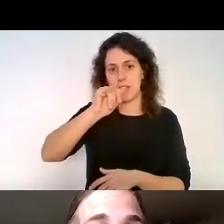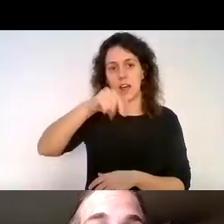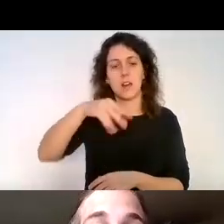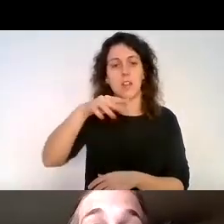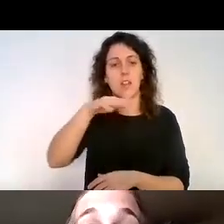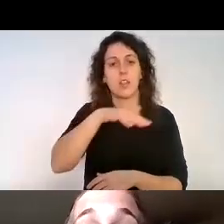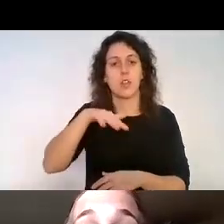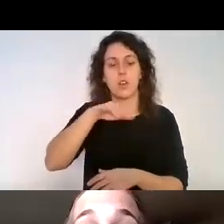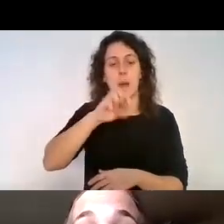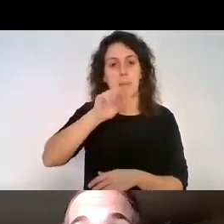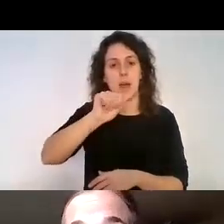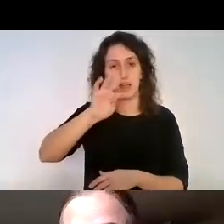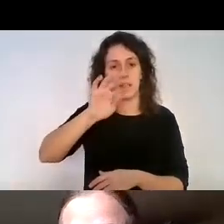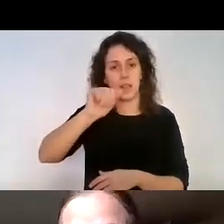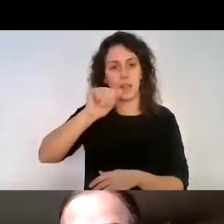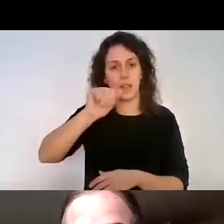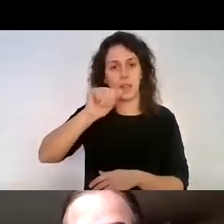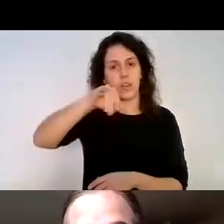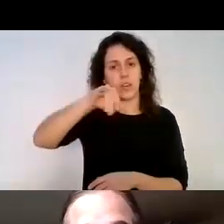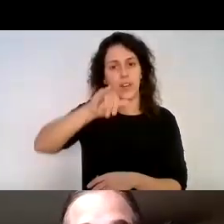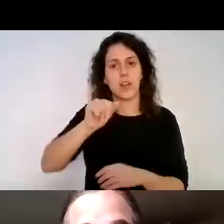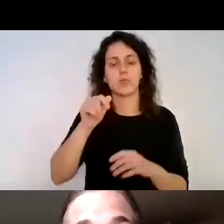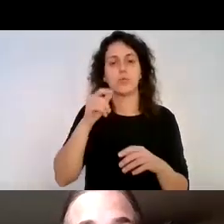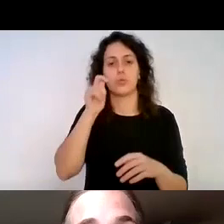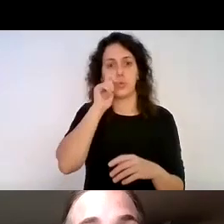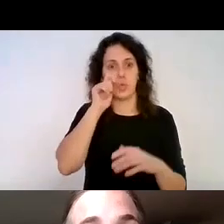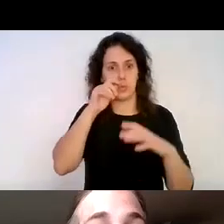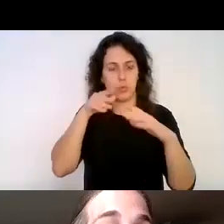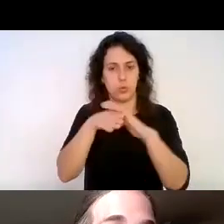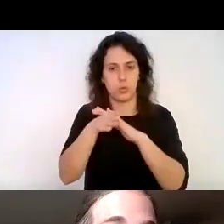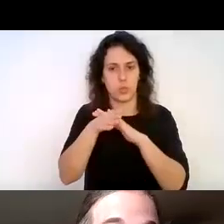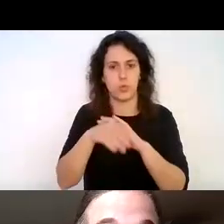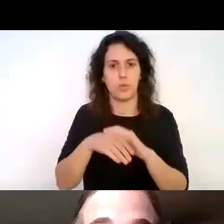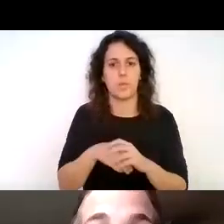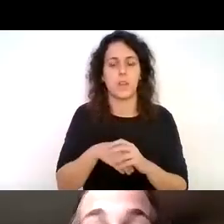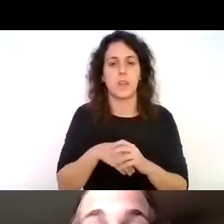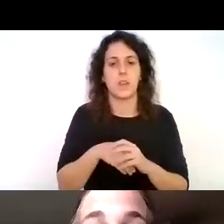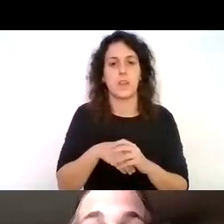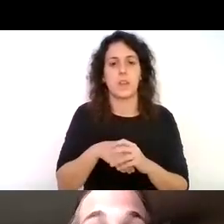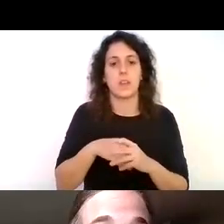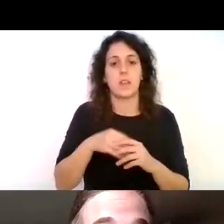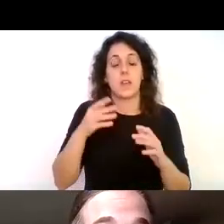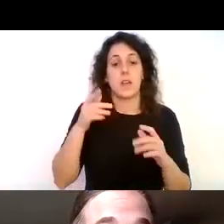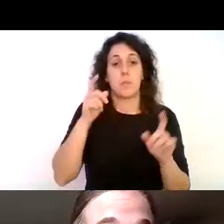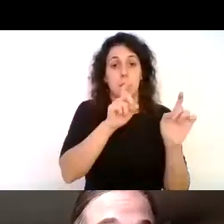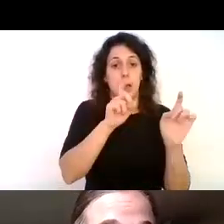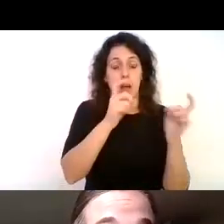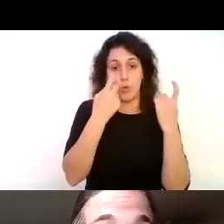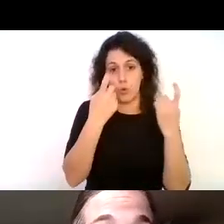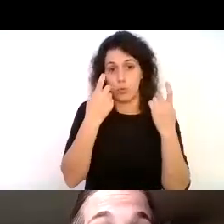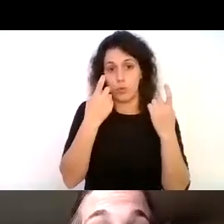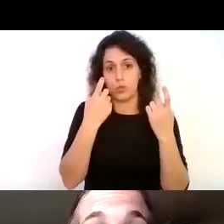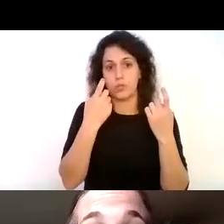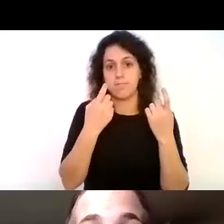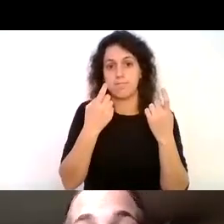en turismo inclusivo es decir que a los alumnos les les enseñamos utilizar esas